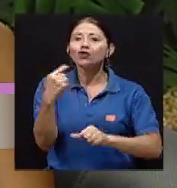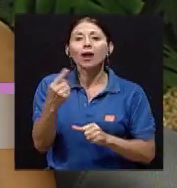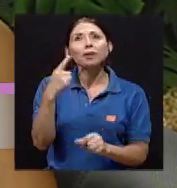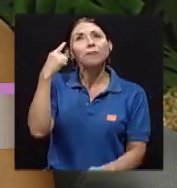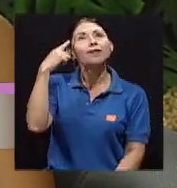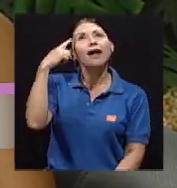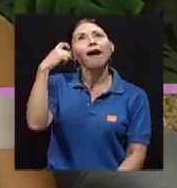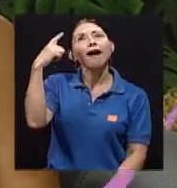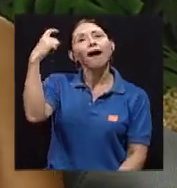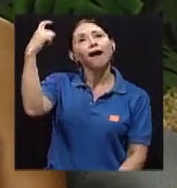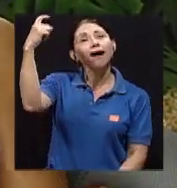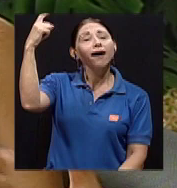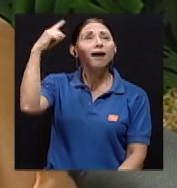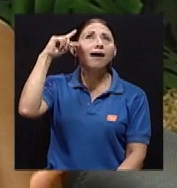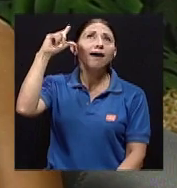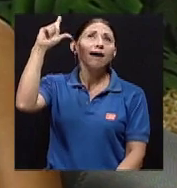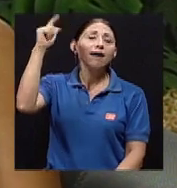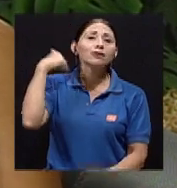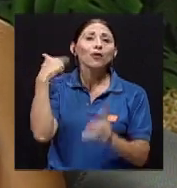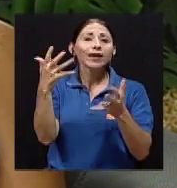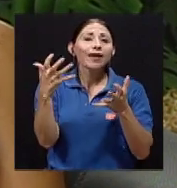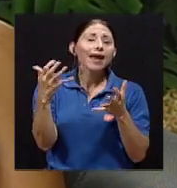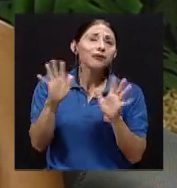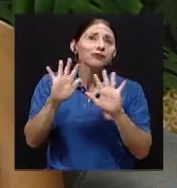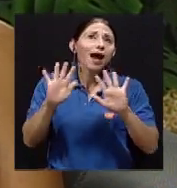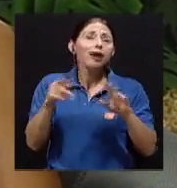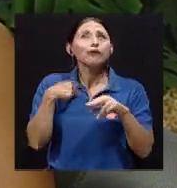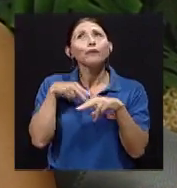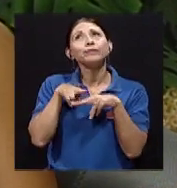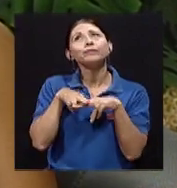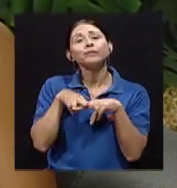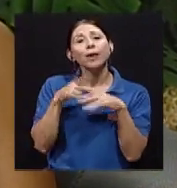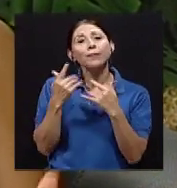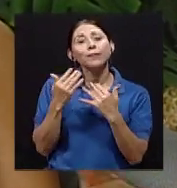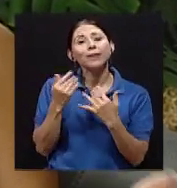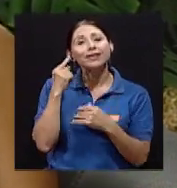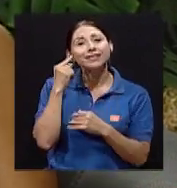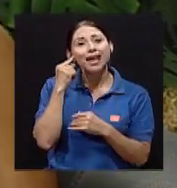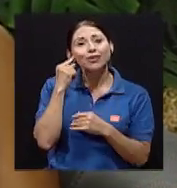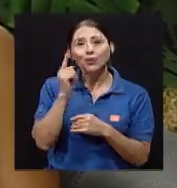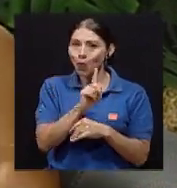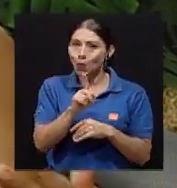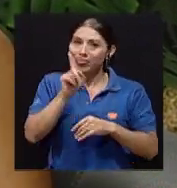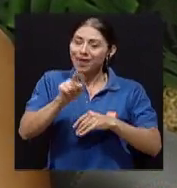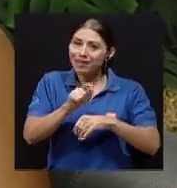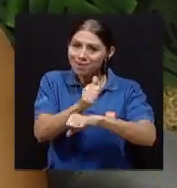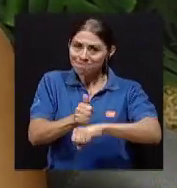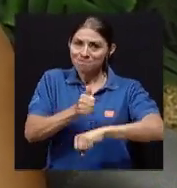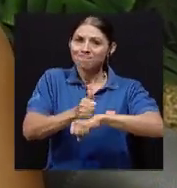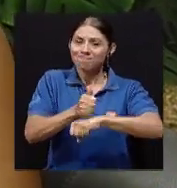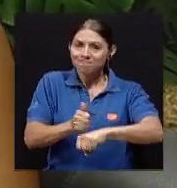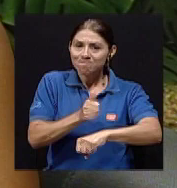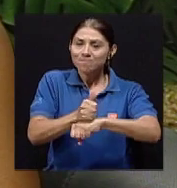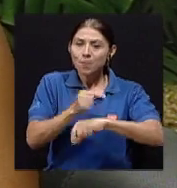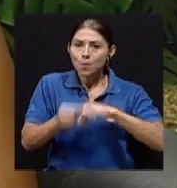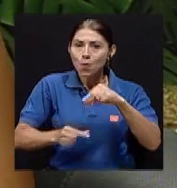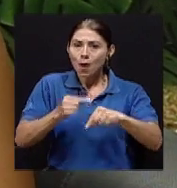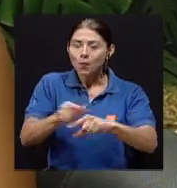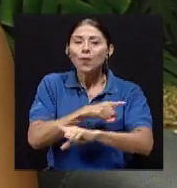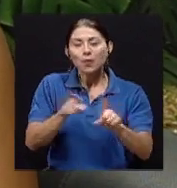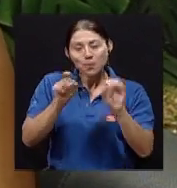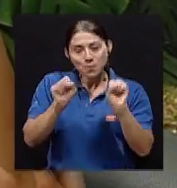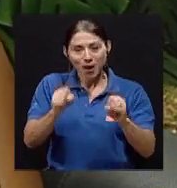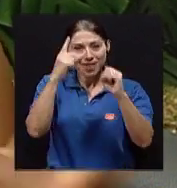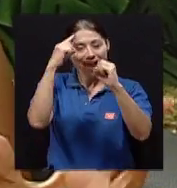utopía de soñar de que esto es lo que quiero y sí, me quedo ahí sentada pensándolo. Ir concretando a paso de pasito, ¿verdad? Pero sí, no dejar de